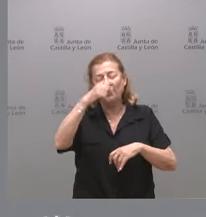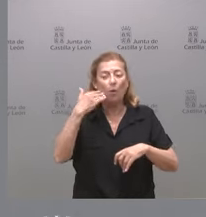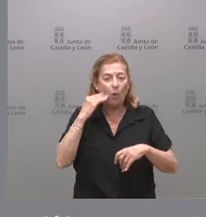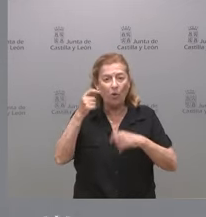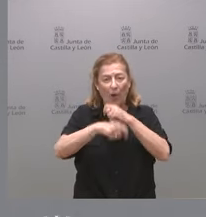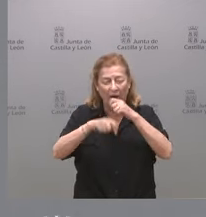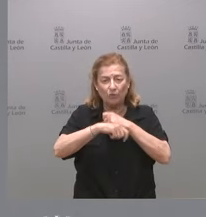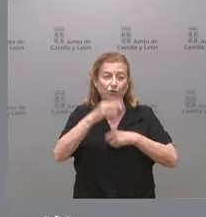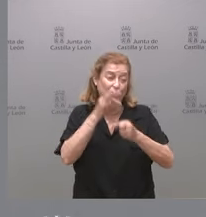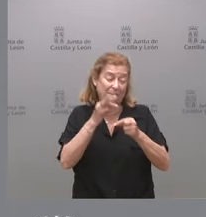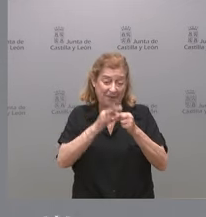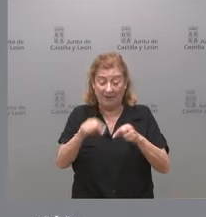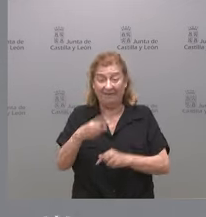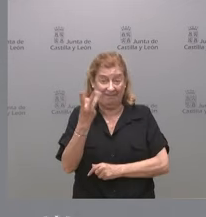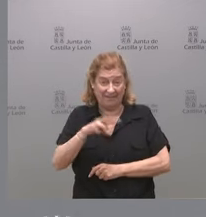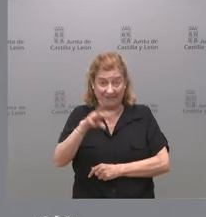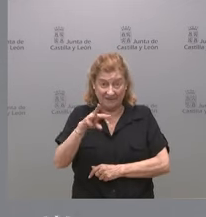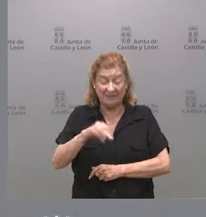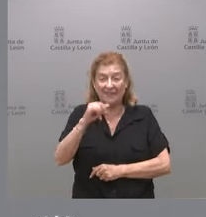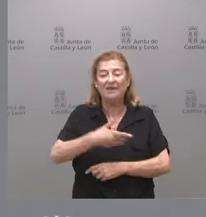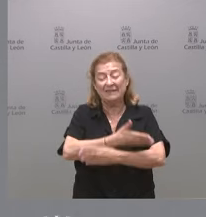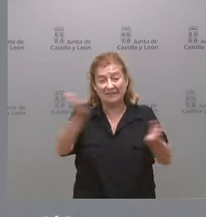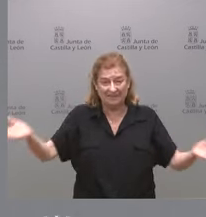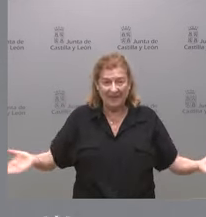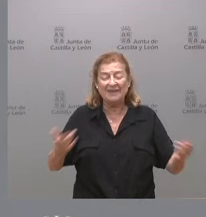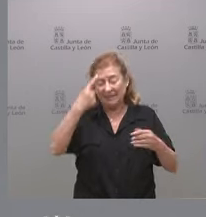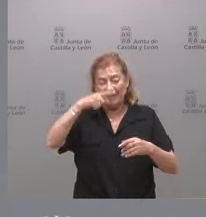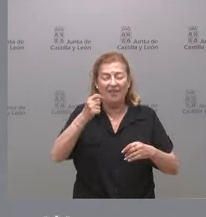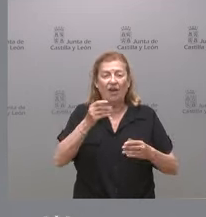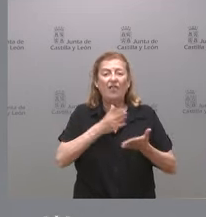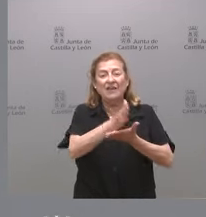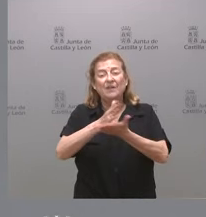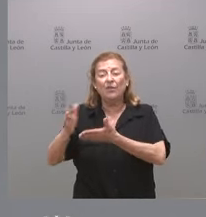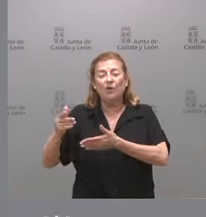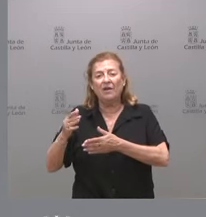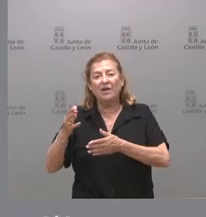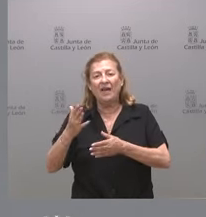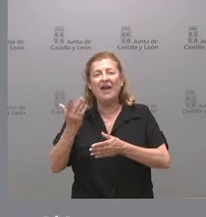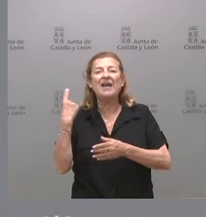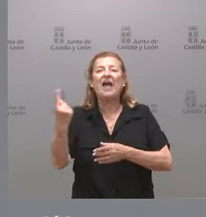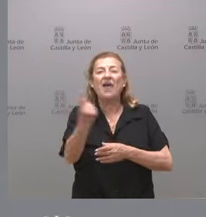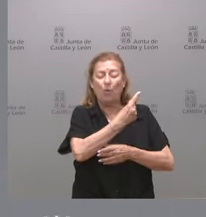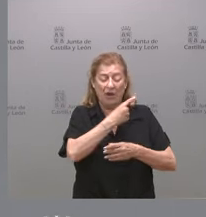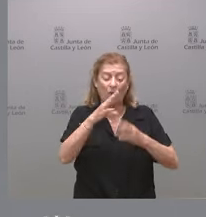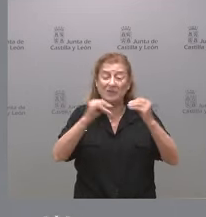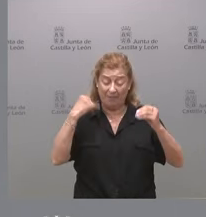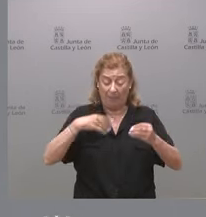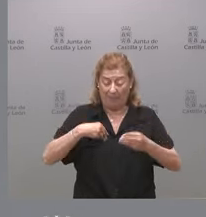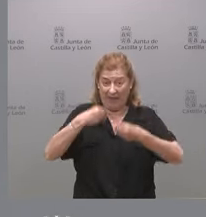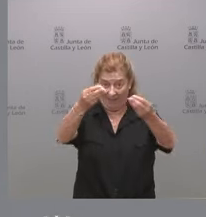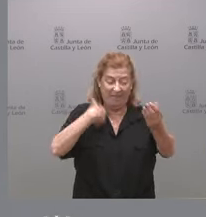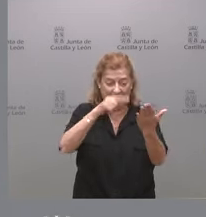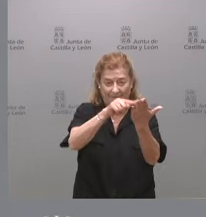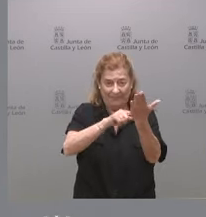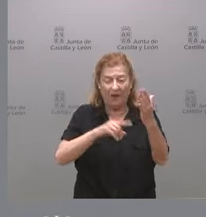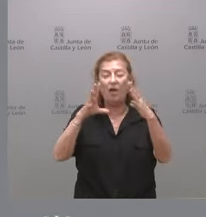septiembre, estos tres meses, y tienen ustedes en la documentación la distribución que le corresponde a cada una de las universidades públicas, la